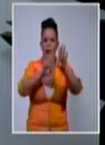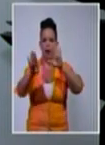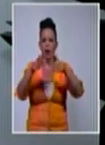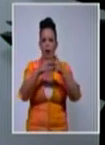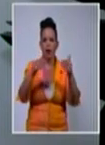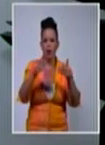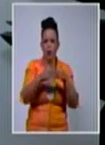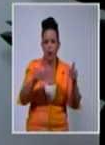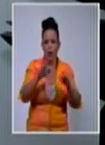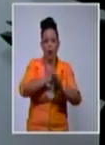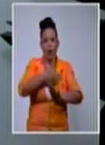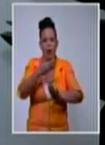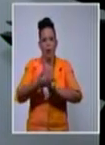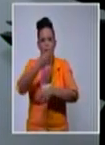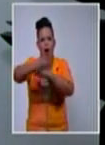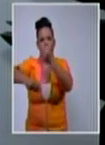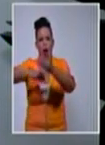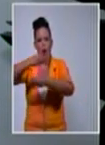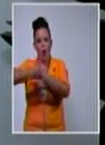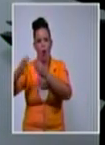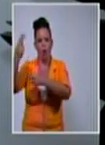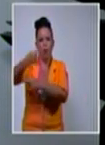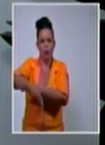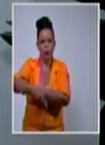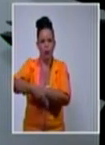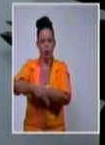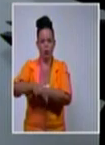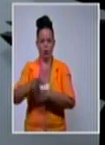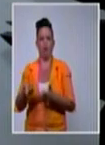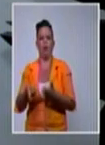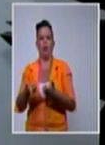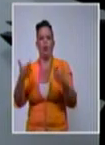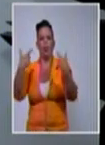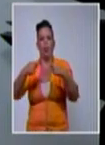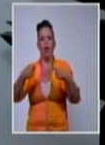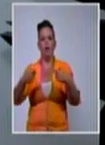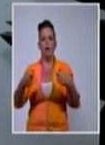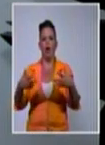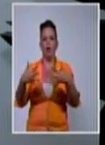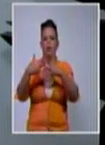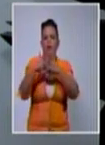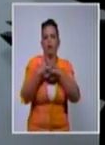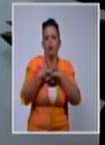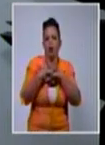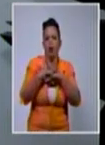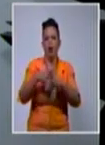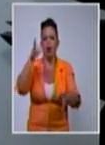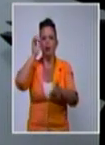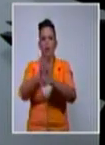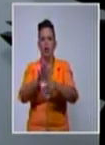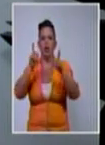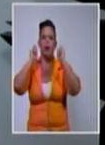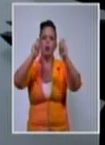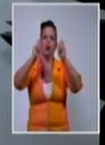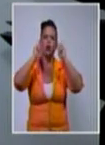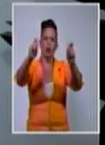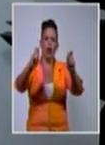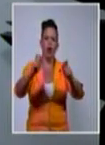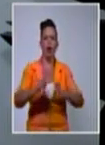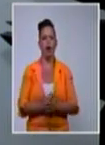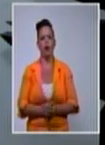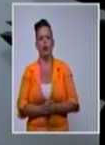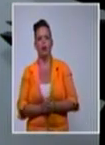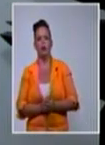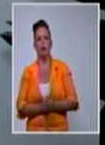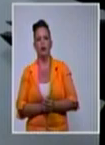estar plantado, tomado de mano, protestando, diciendo cosas, busqueando sobre el mismo